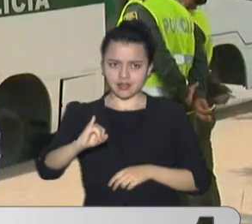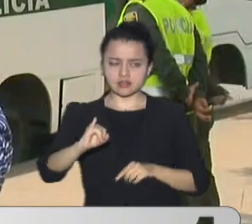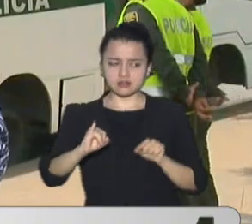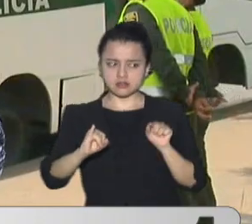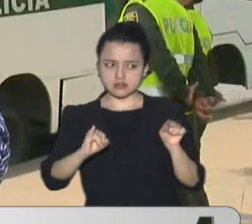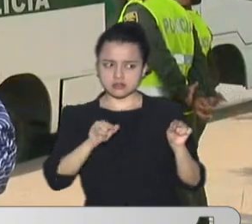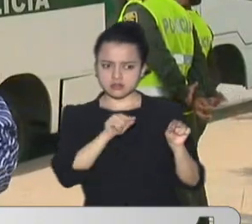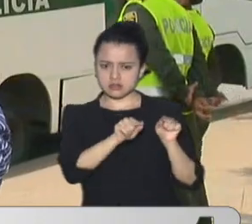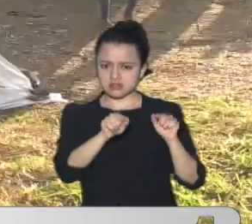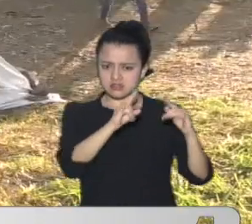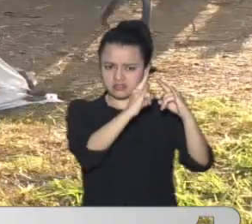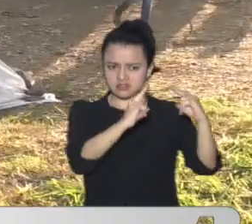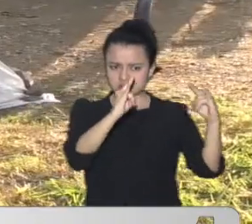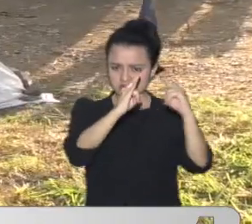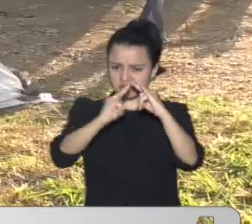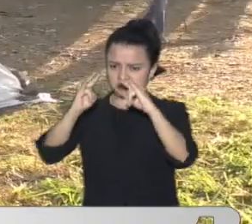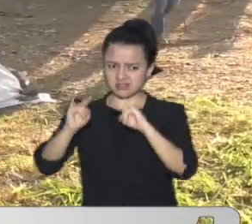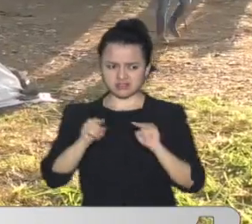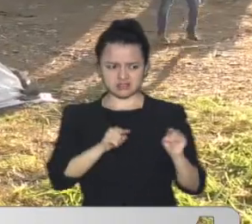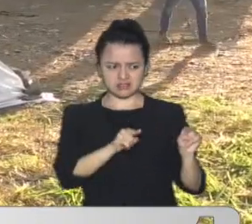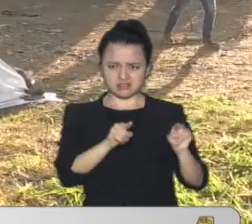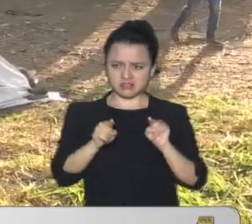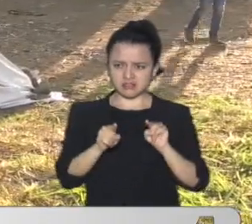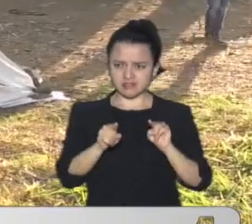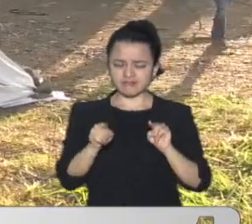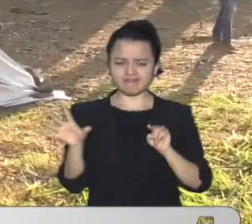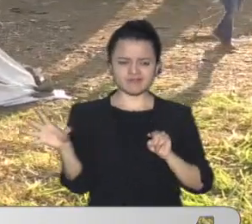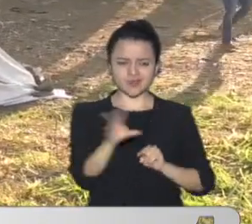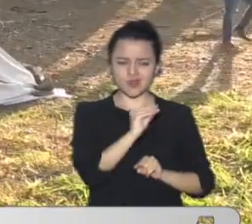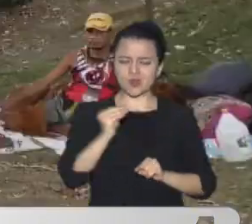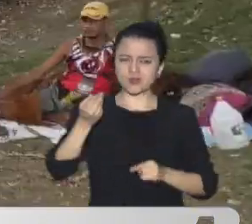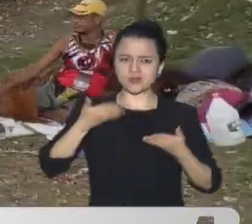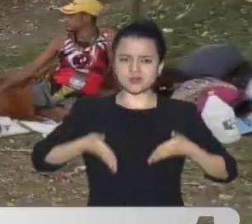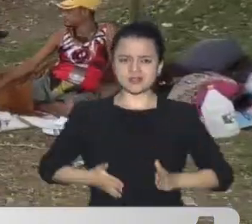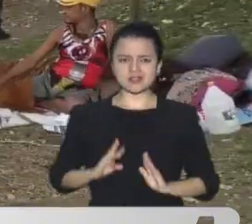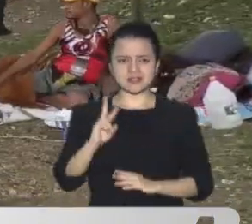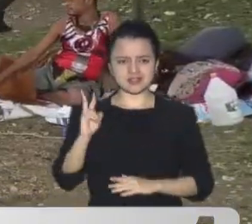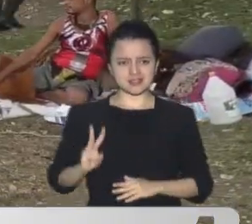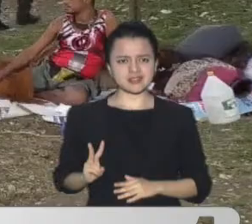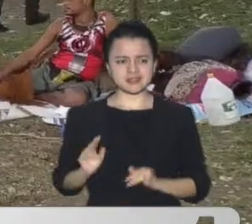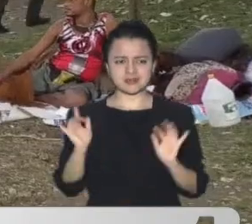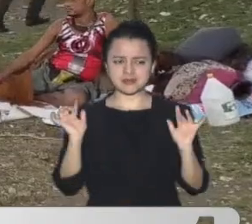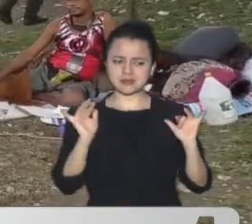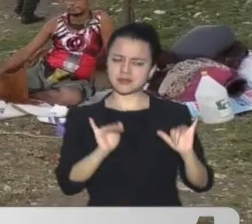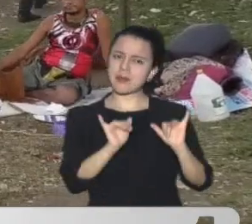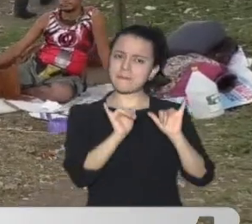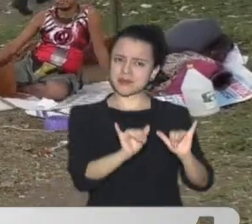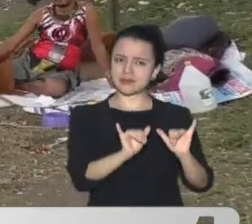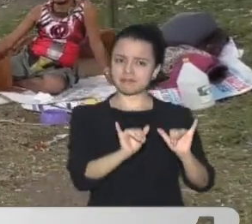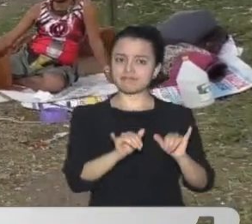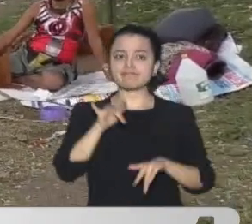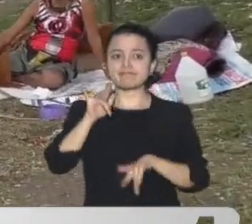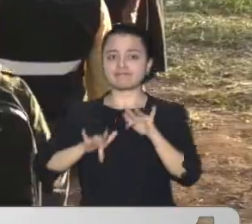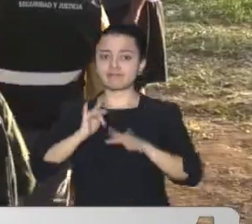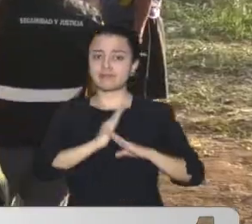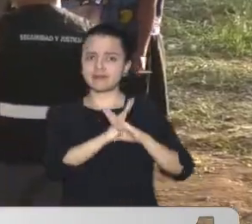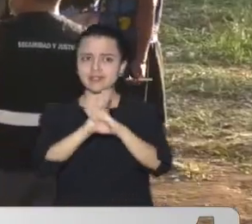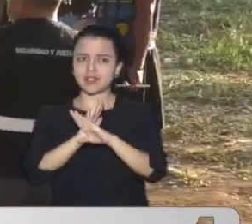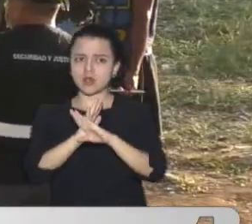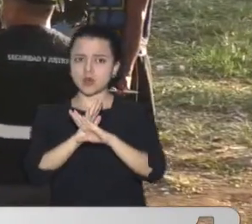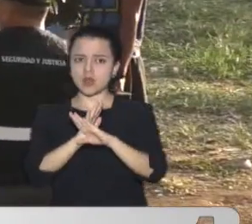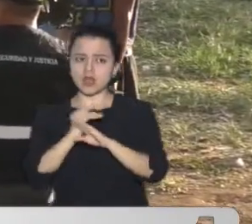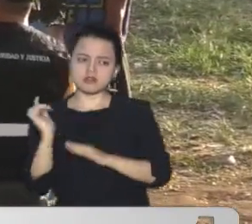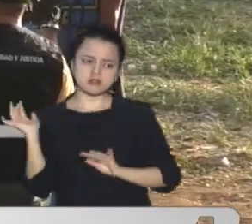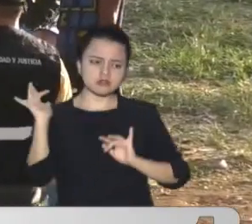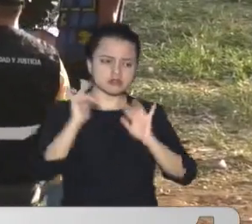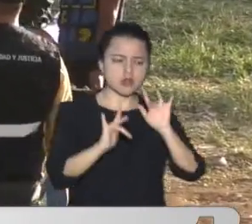Es venezolana Hasta estos asentamientos Llegó el operativo De la Secretaría De Seguridad De Cali Tras denuncias ciudadanas